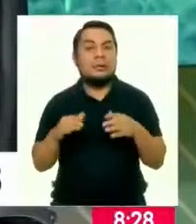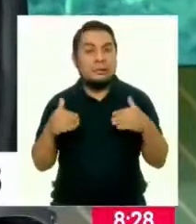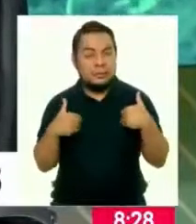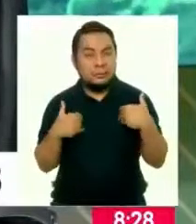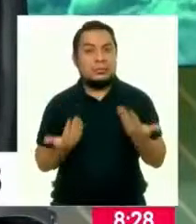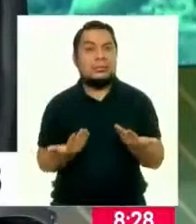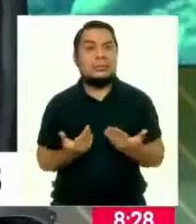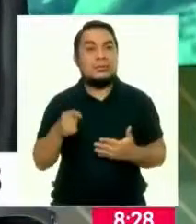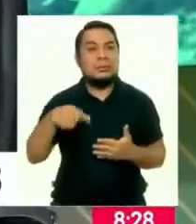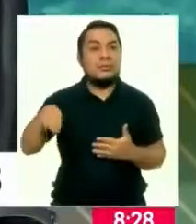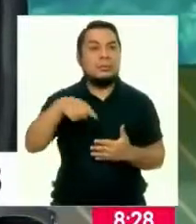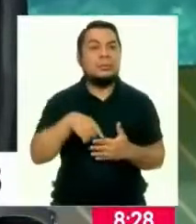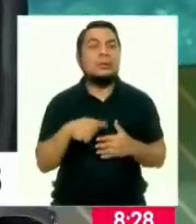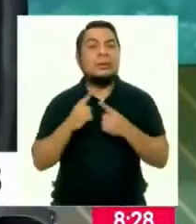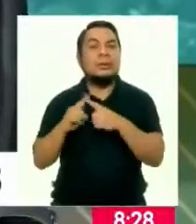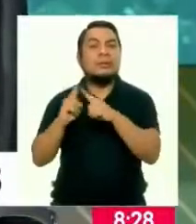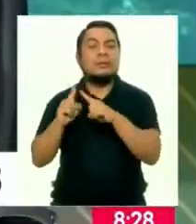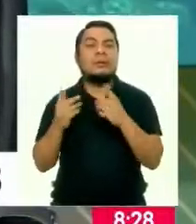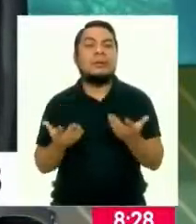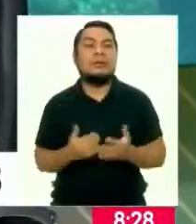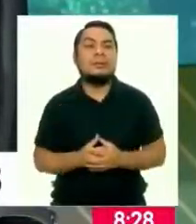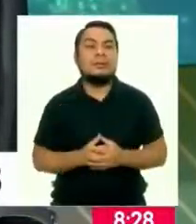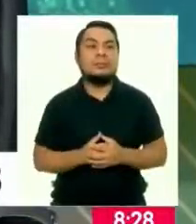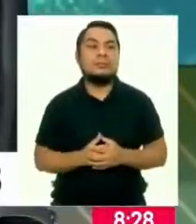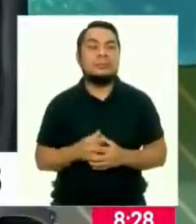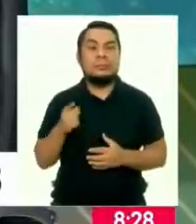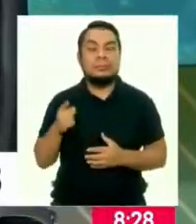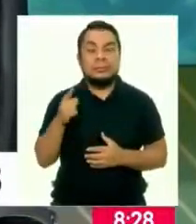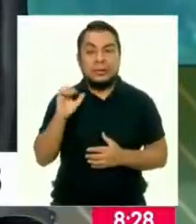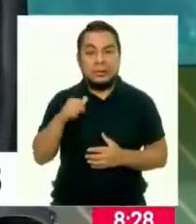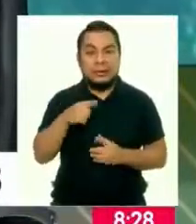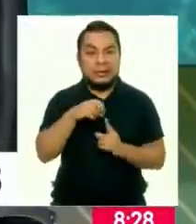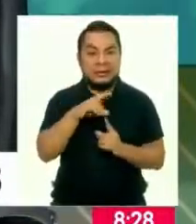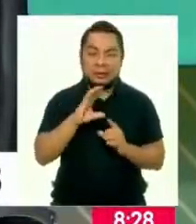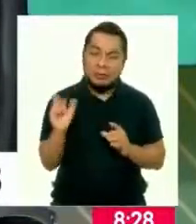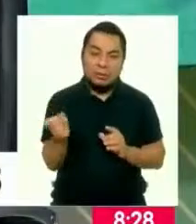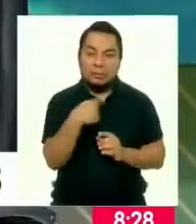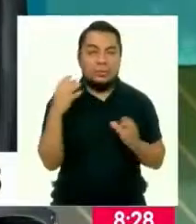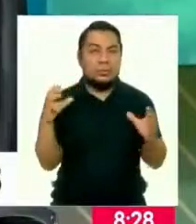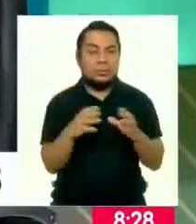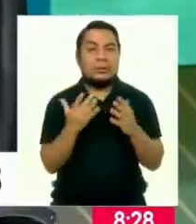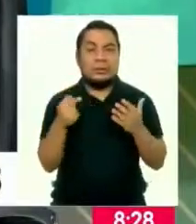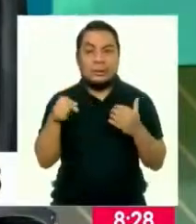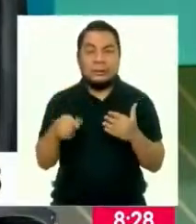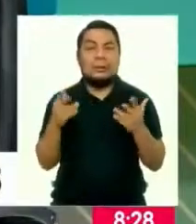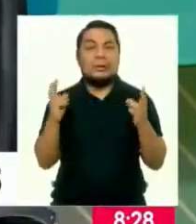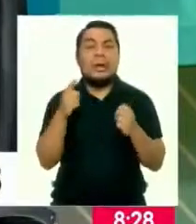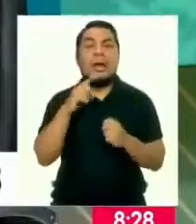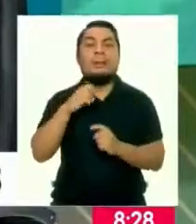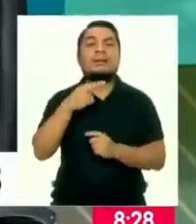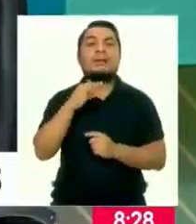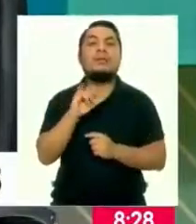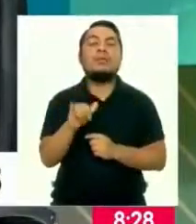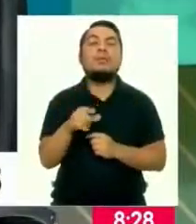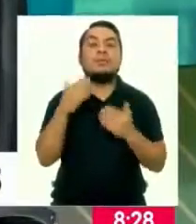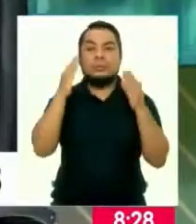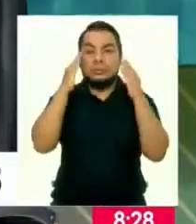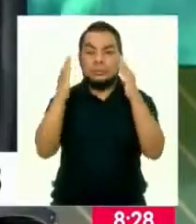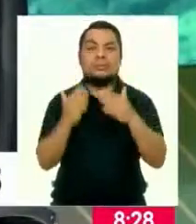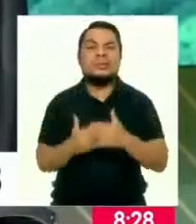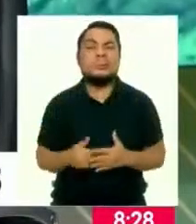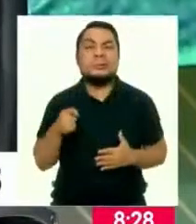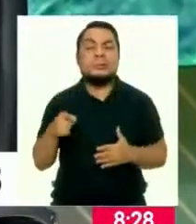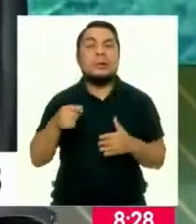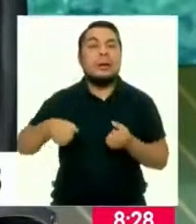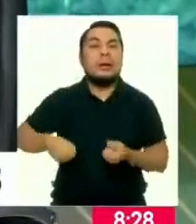biodiversidad genética en todos los espacios. Entonces, en este caso Apachicuy está enfocado a